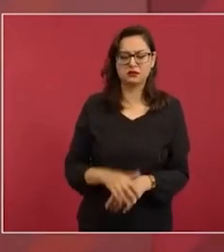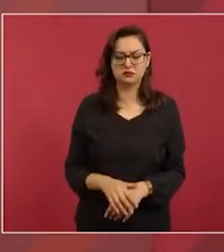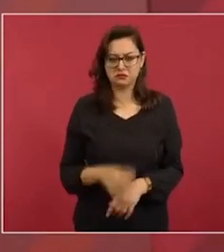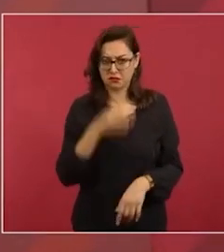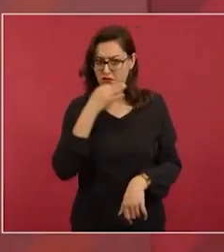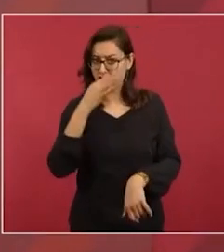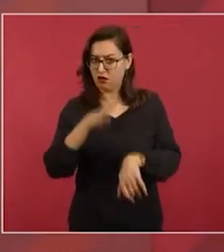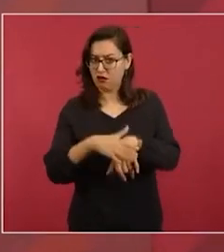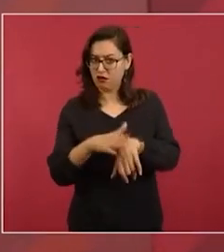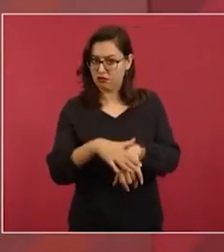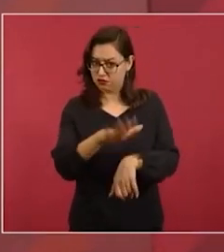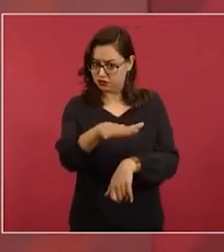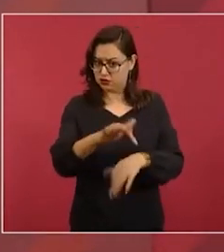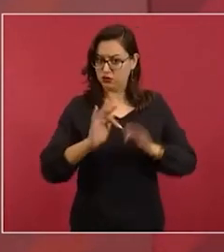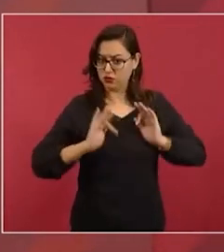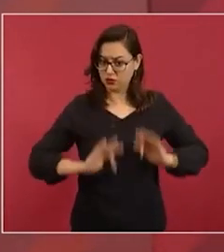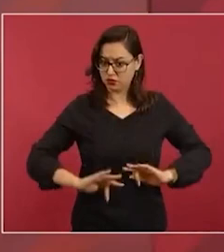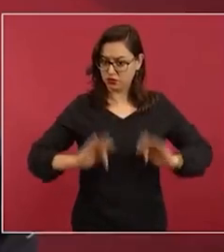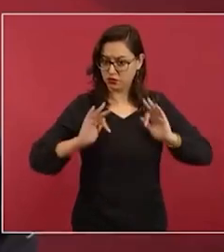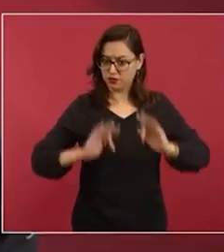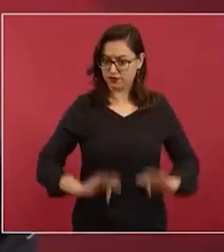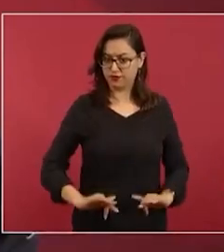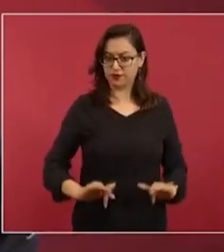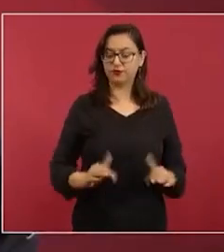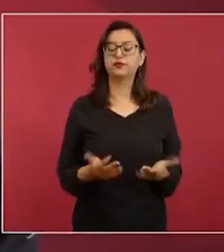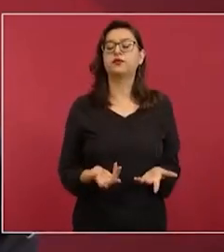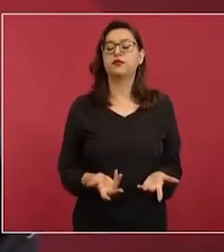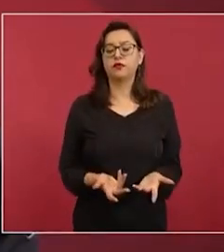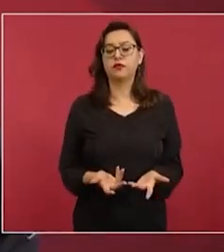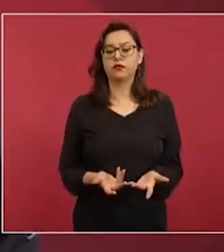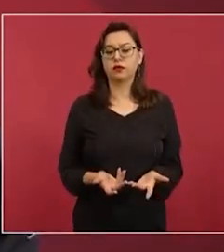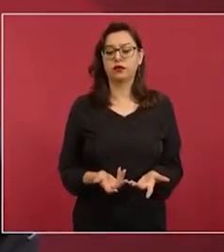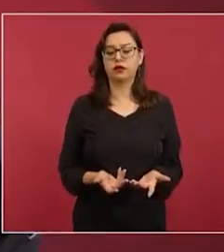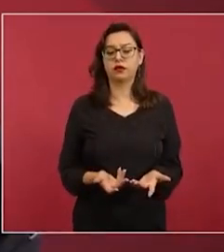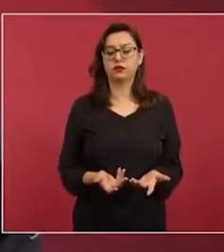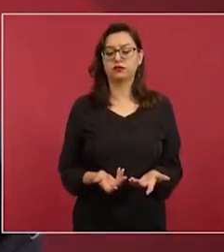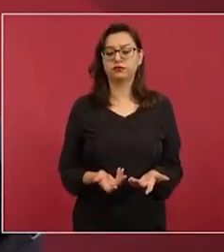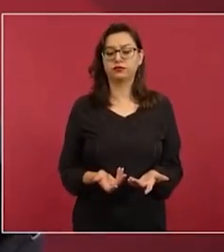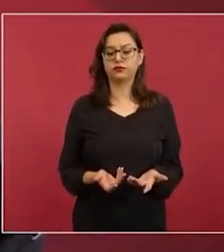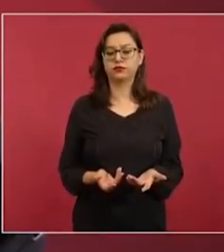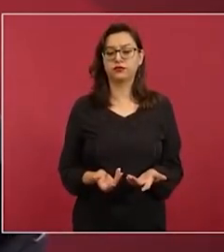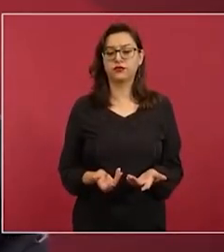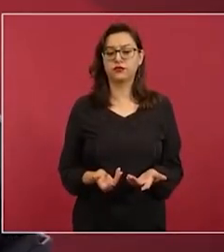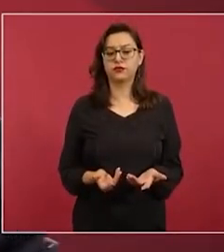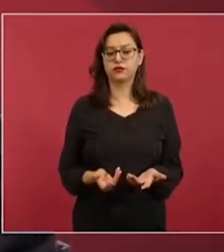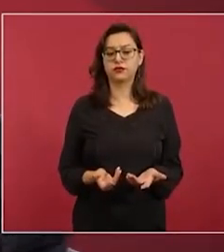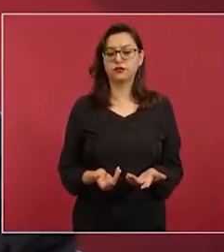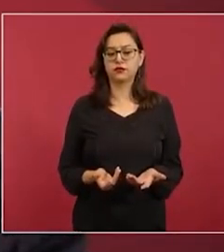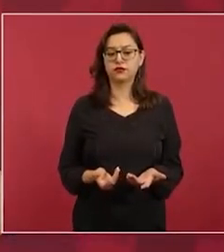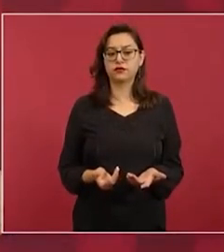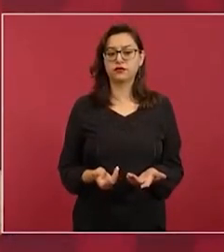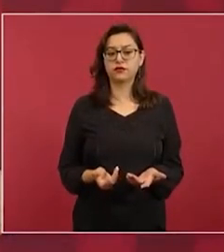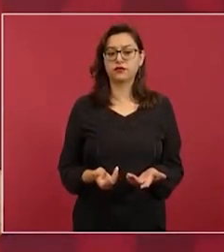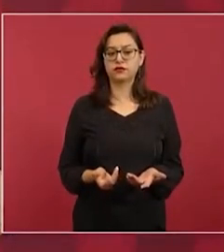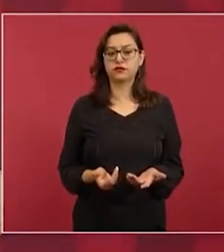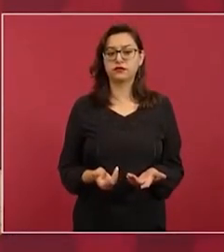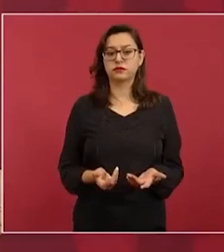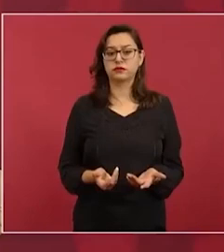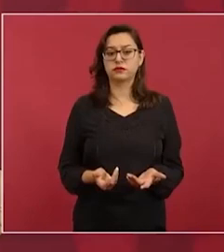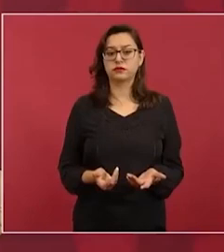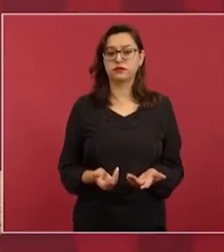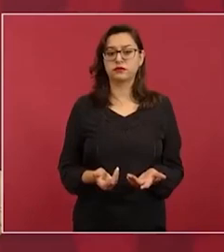los adversarios, está